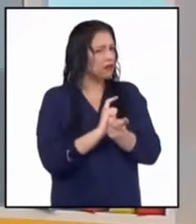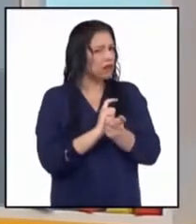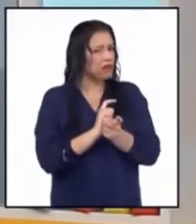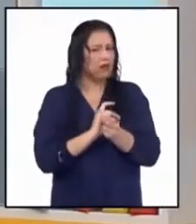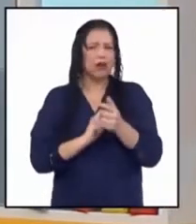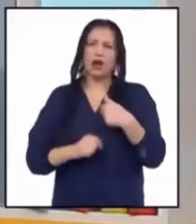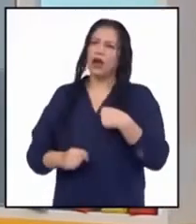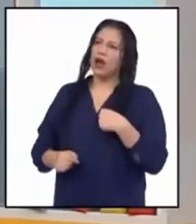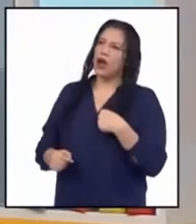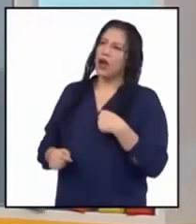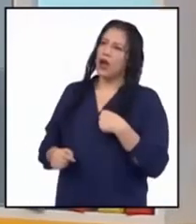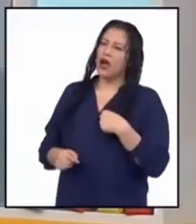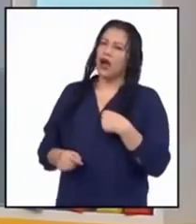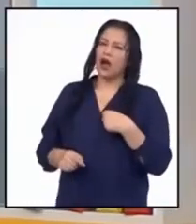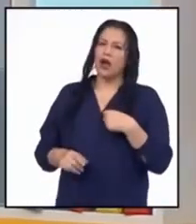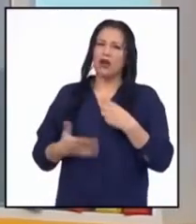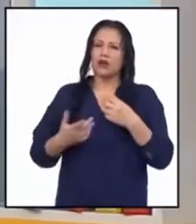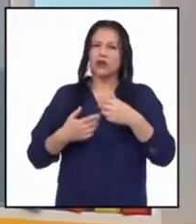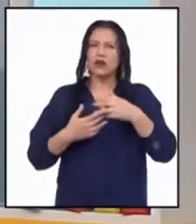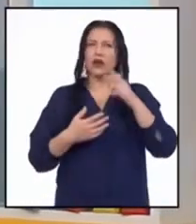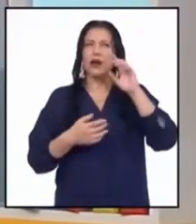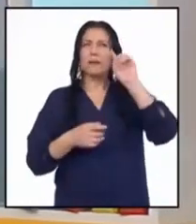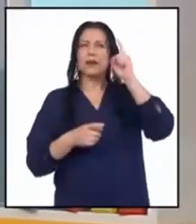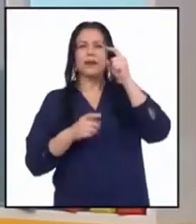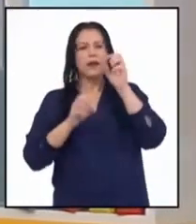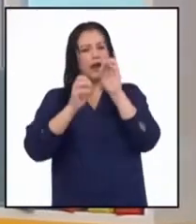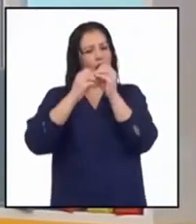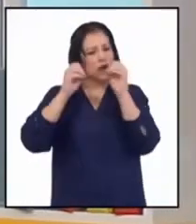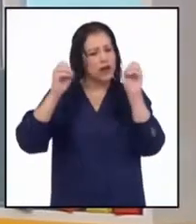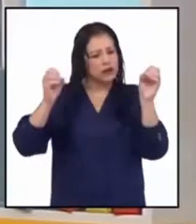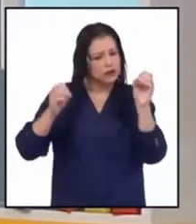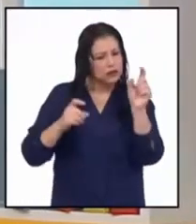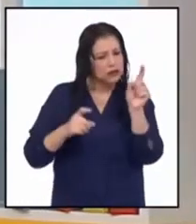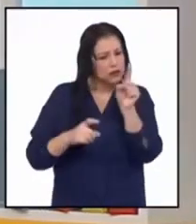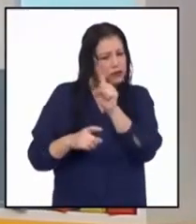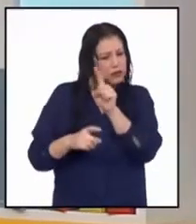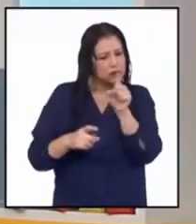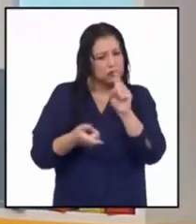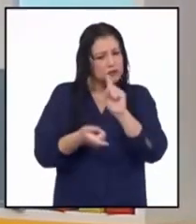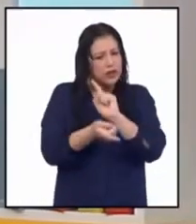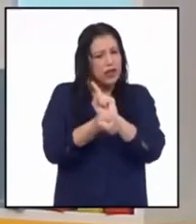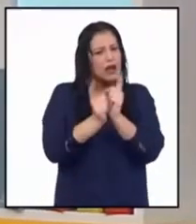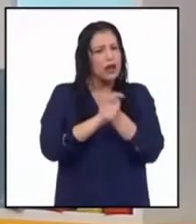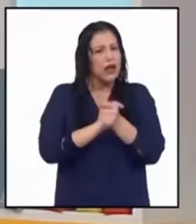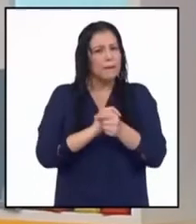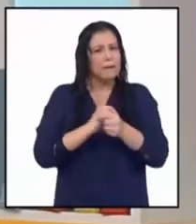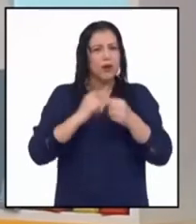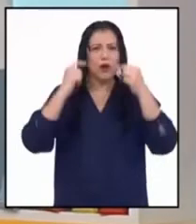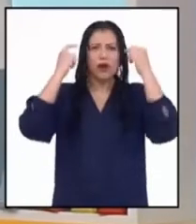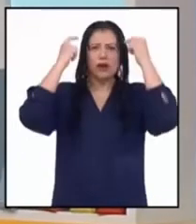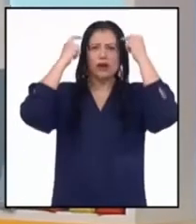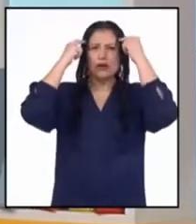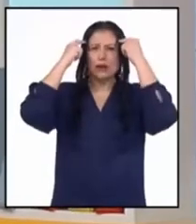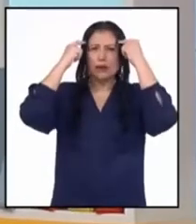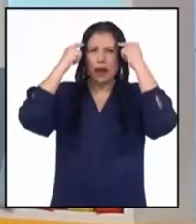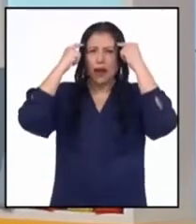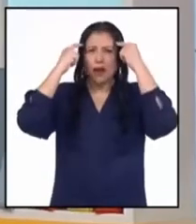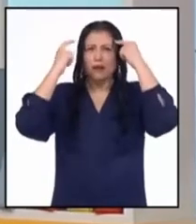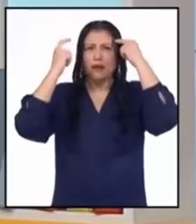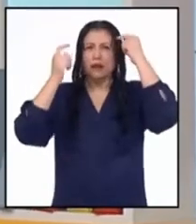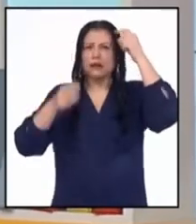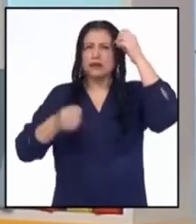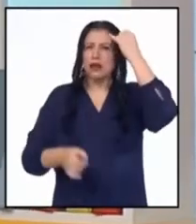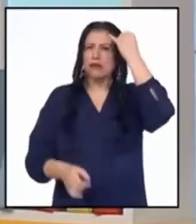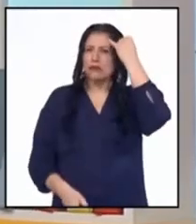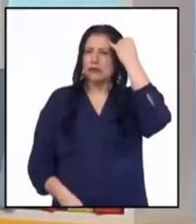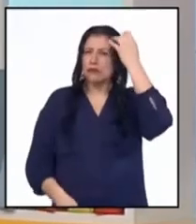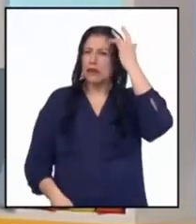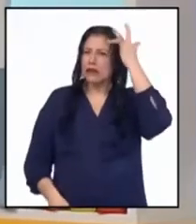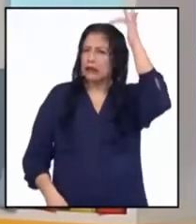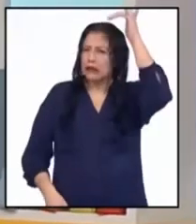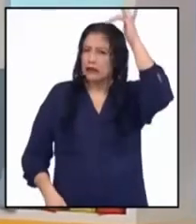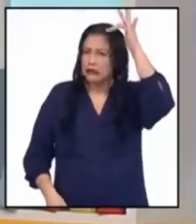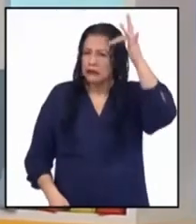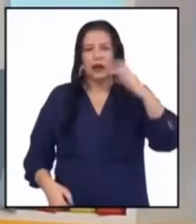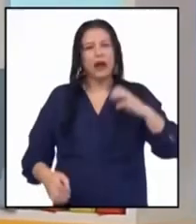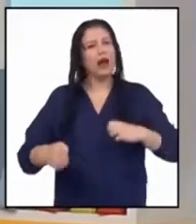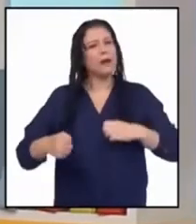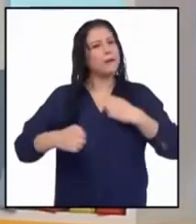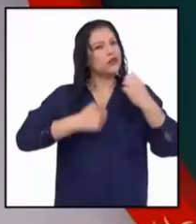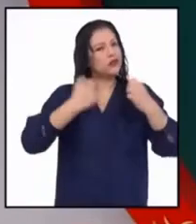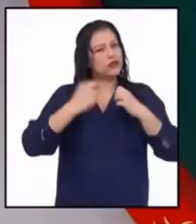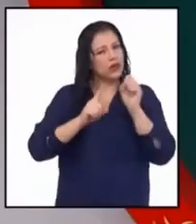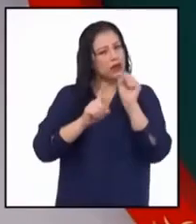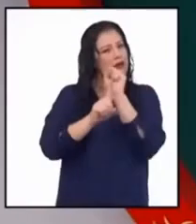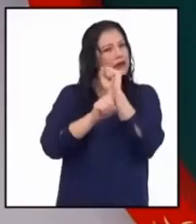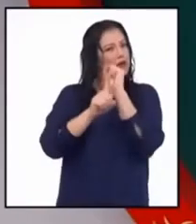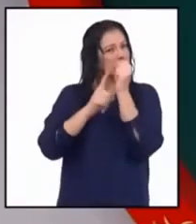a los que están escritos en la primera oración, que son esos cambios cerebrales, cognitivos, emocionales y